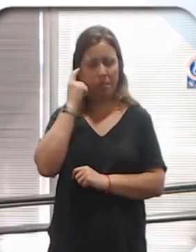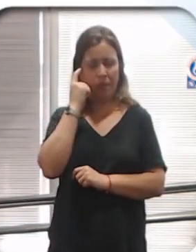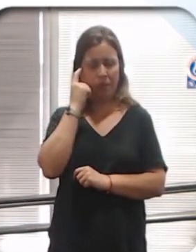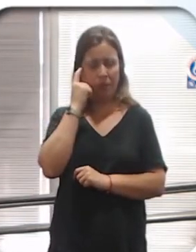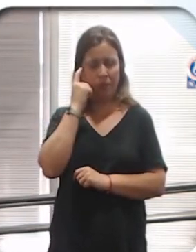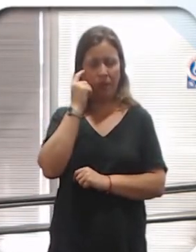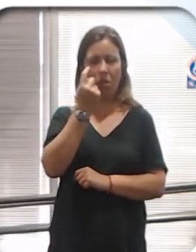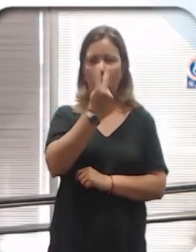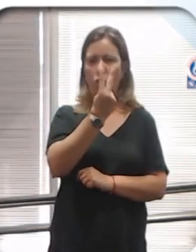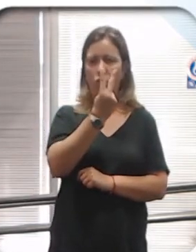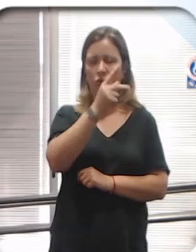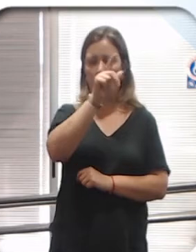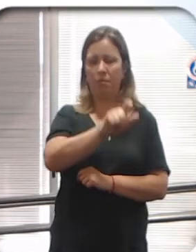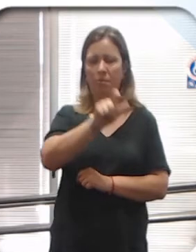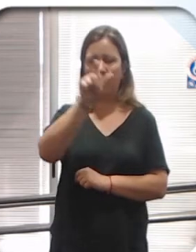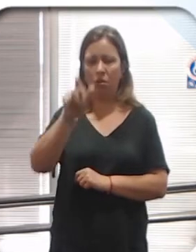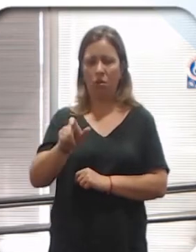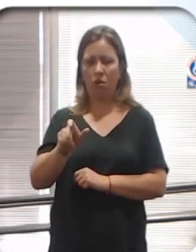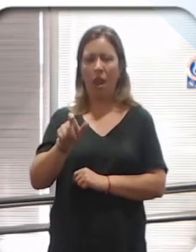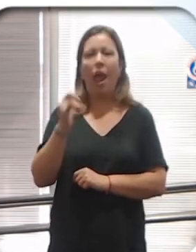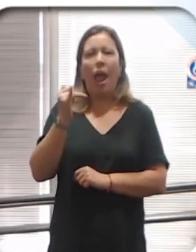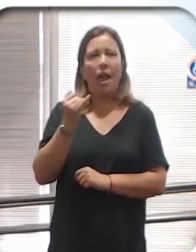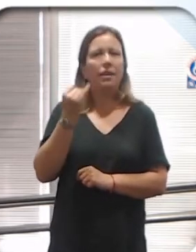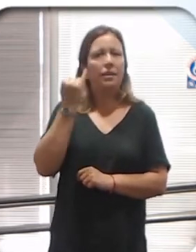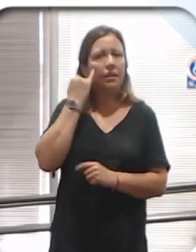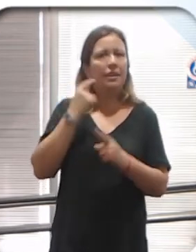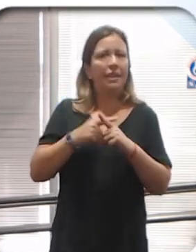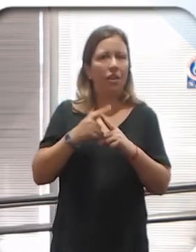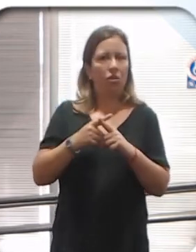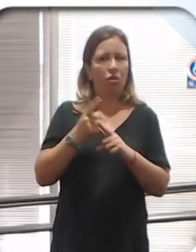Dos personas que tienen sexo.